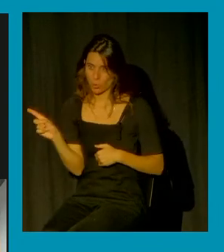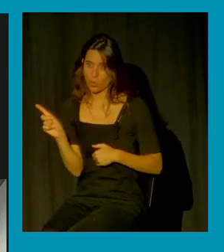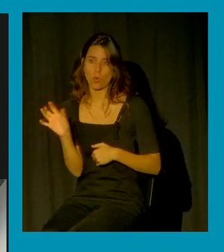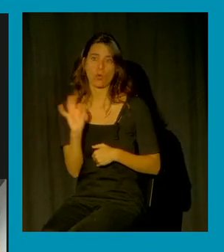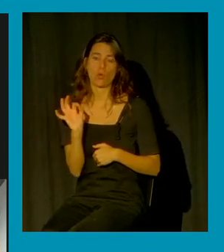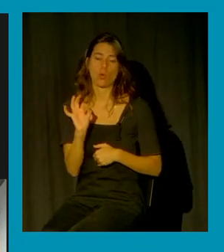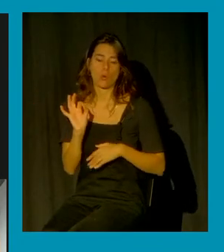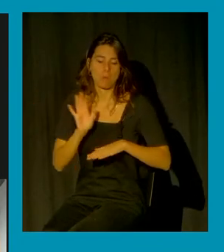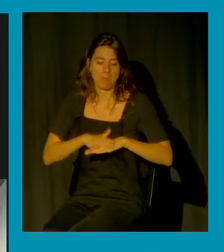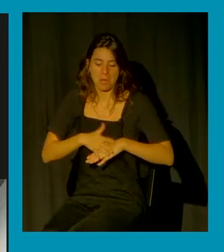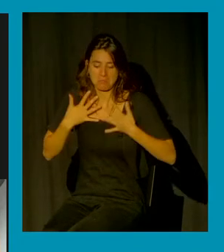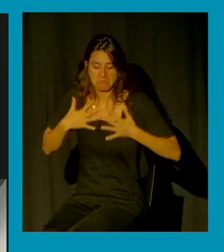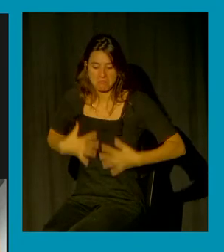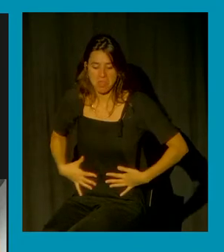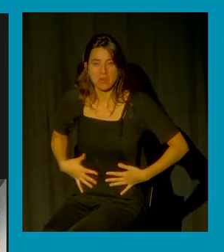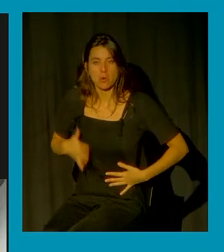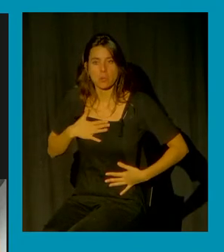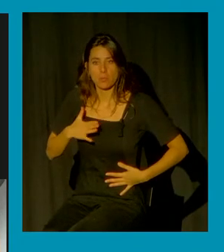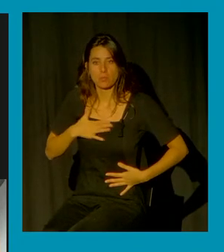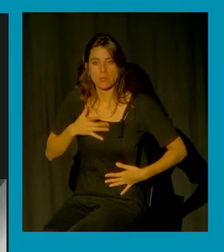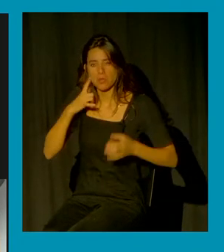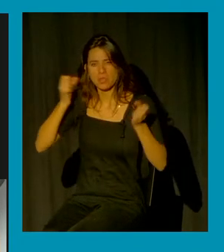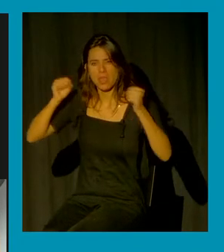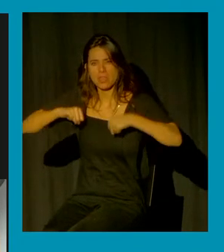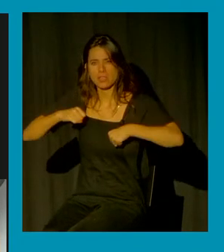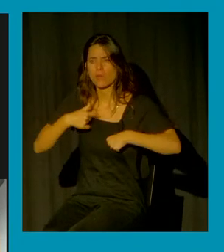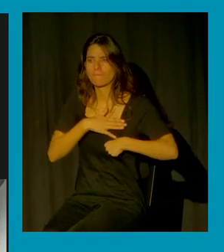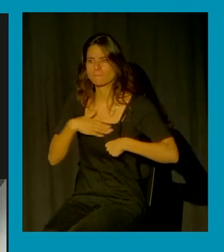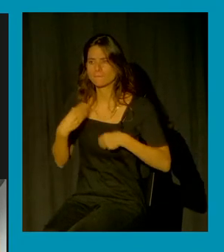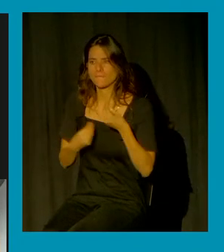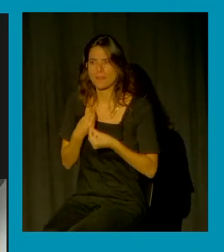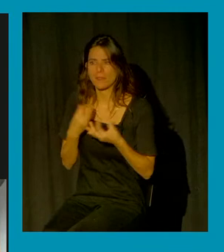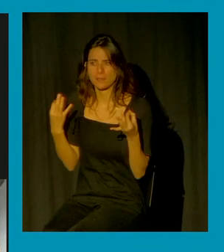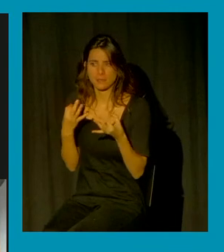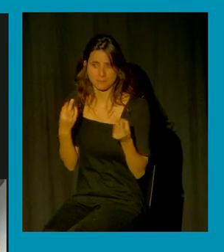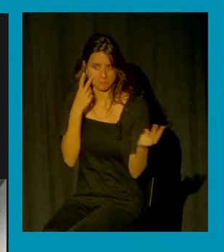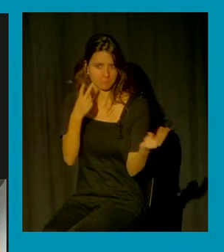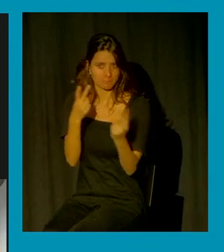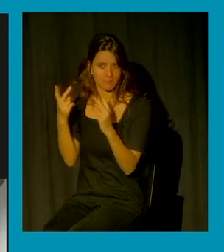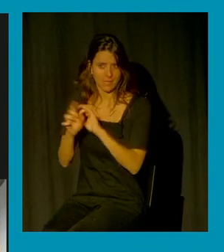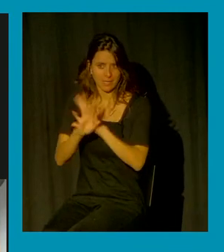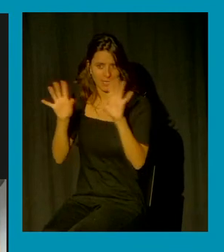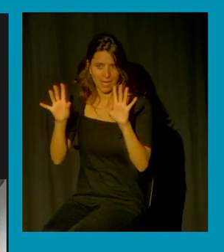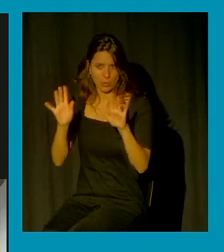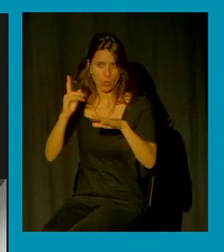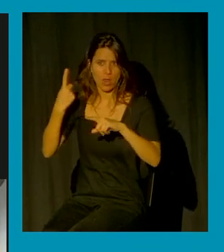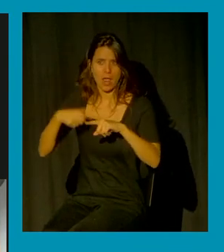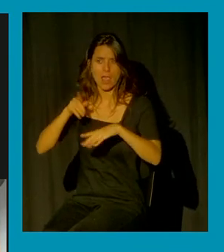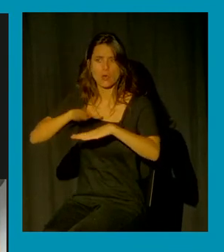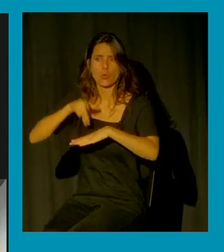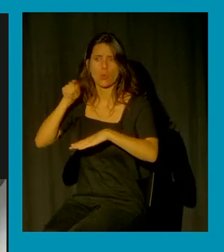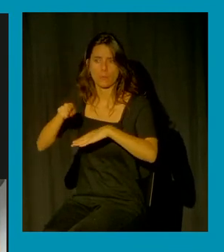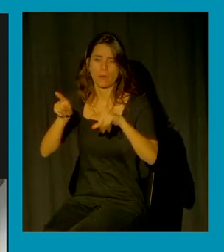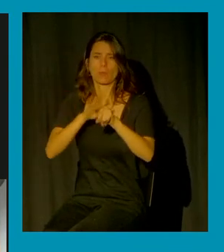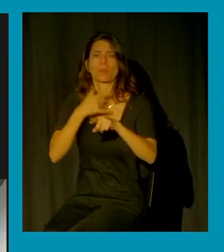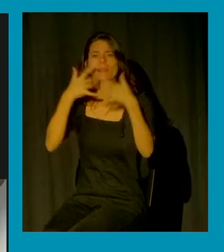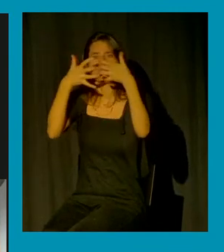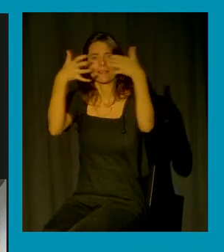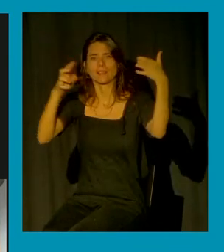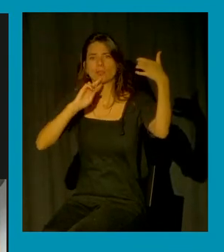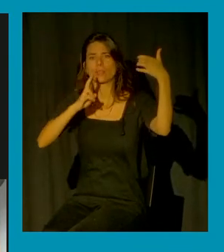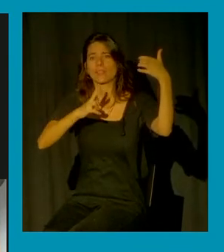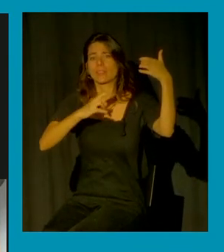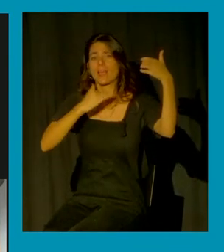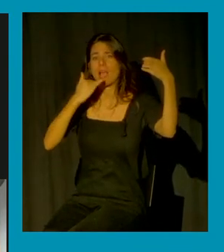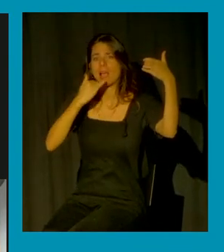nuestros cuerpos y qué queremos hacer con ellos como se ve claramente en estas imágenes por lo tanto el texto nos está diciendo una cosa pero la imagen está poniendo el